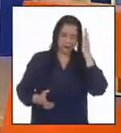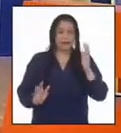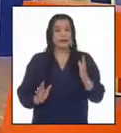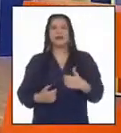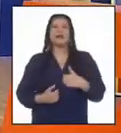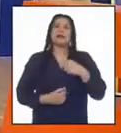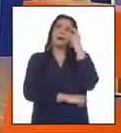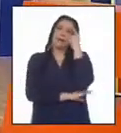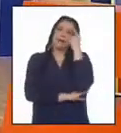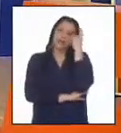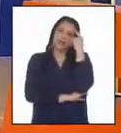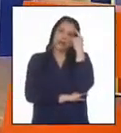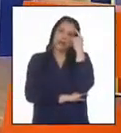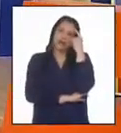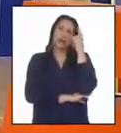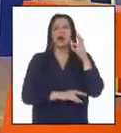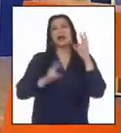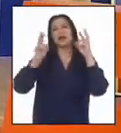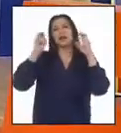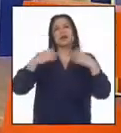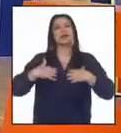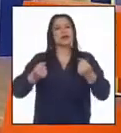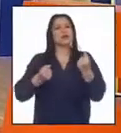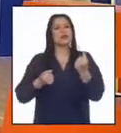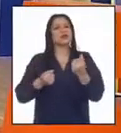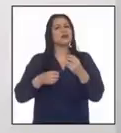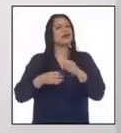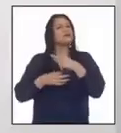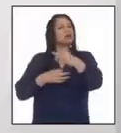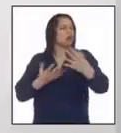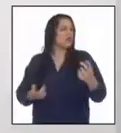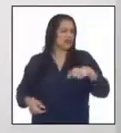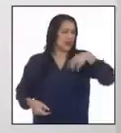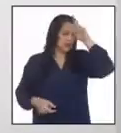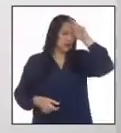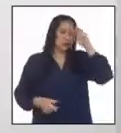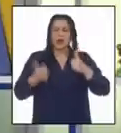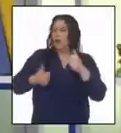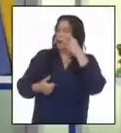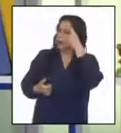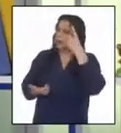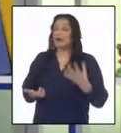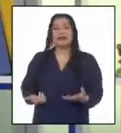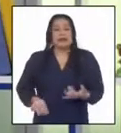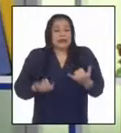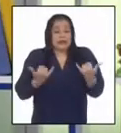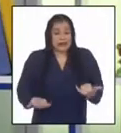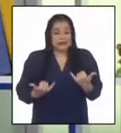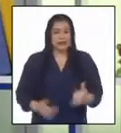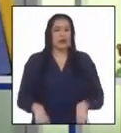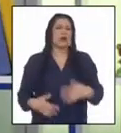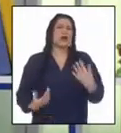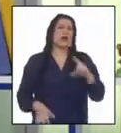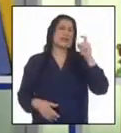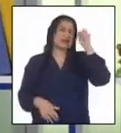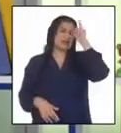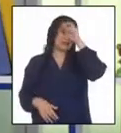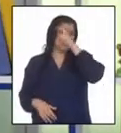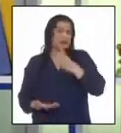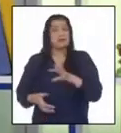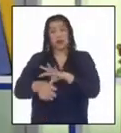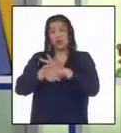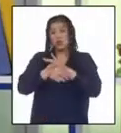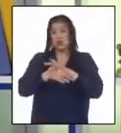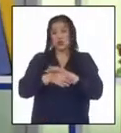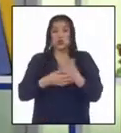Steph. Me quedé pensando en la atención de salud en el interior del país. ¿Qué pensabas? Que si ahora nomás es complicado para las y los